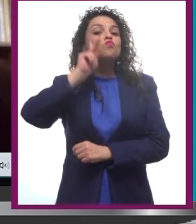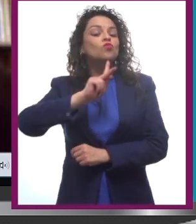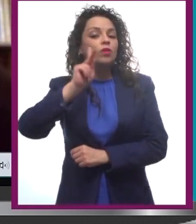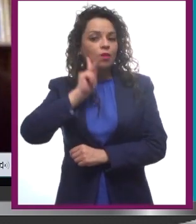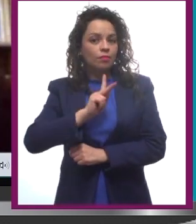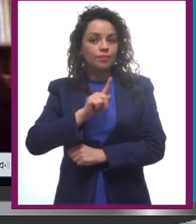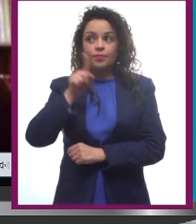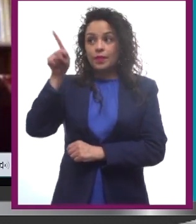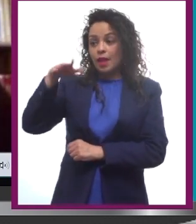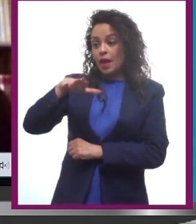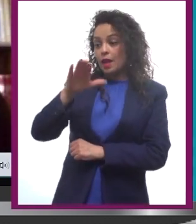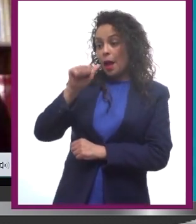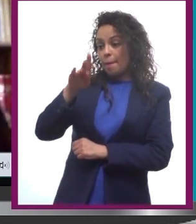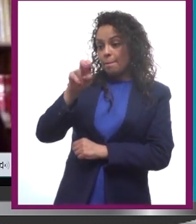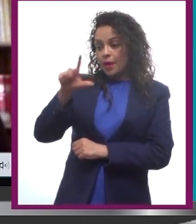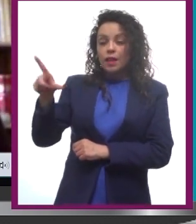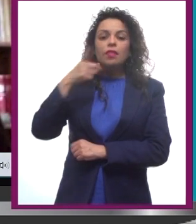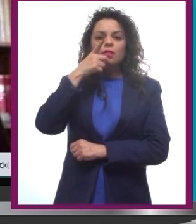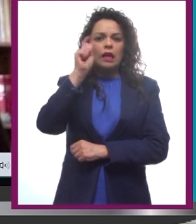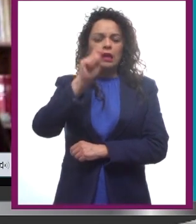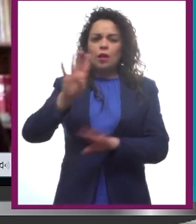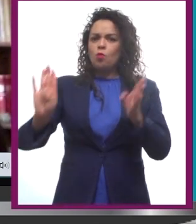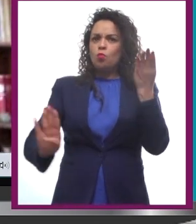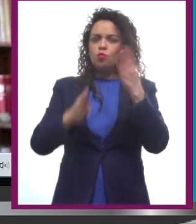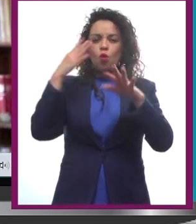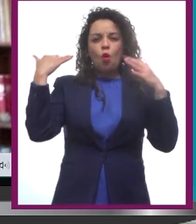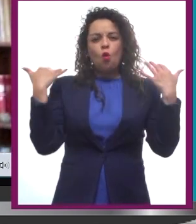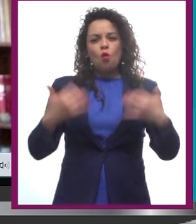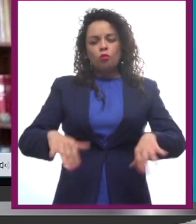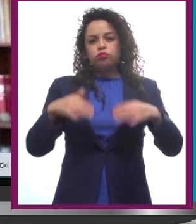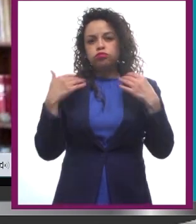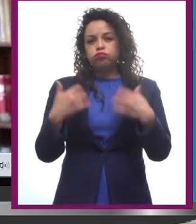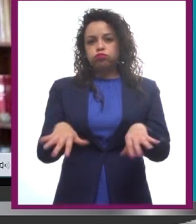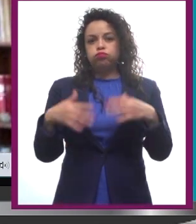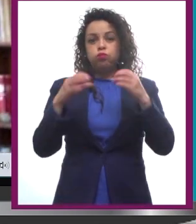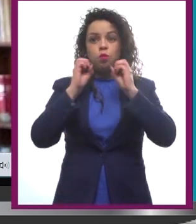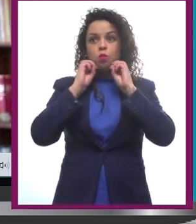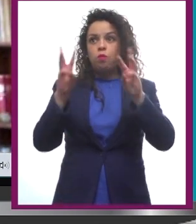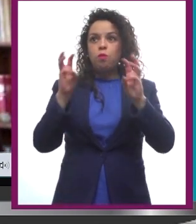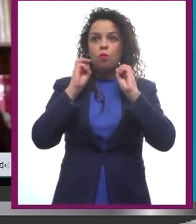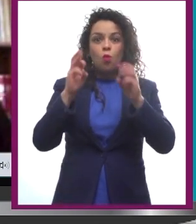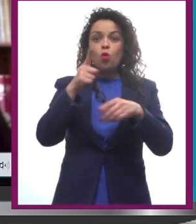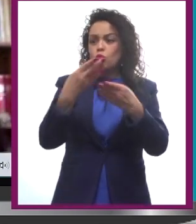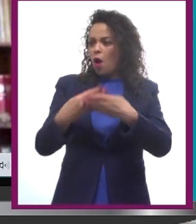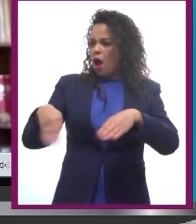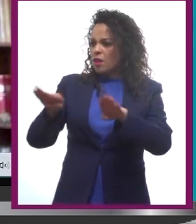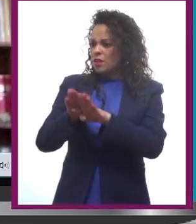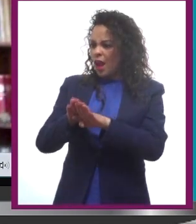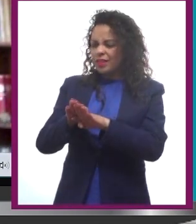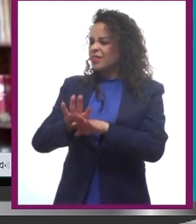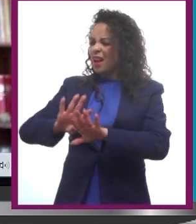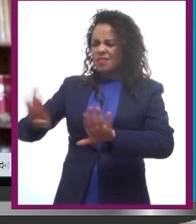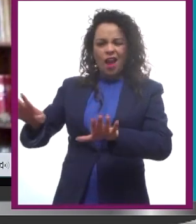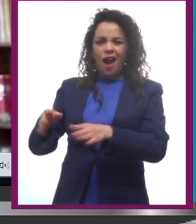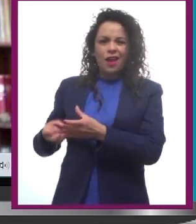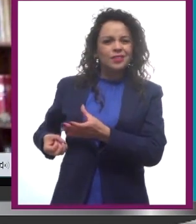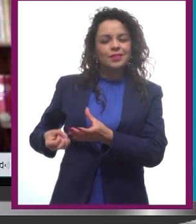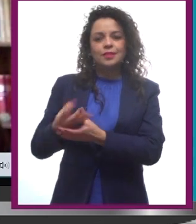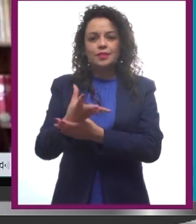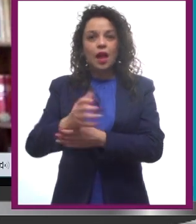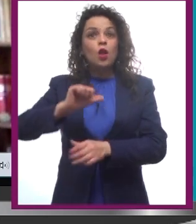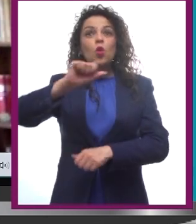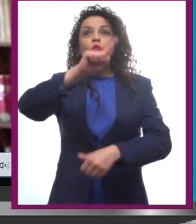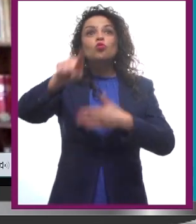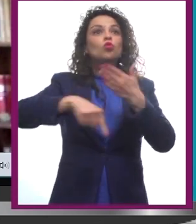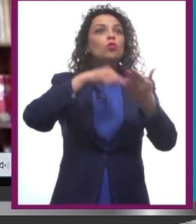Campbell, en un mundo extraordinario, o sea, te sacaron de tu casa, te mandaron a otro lugar, a otro país, a otro